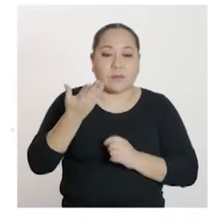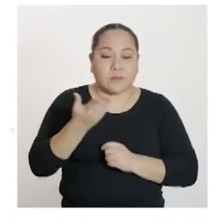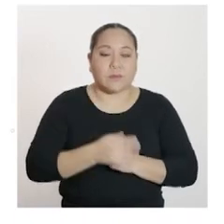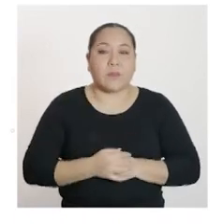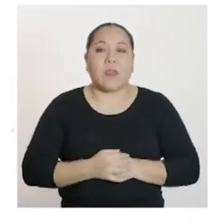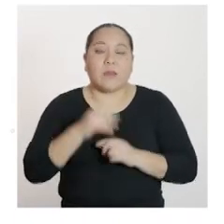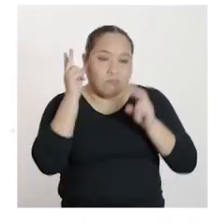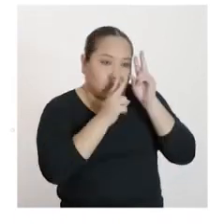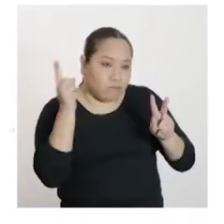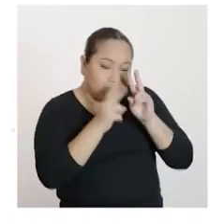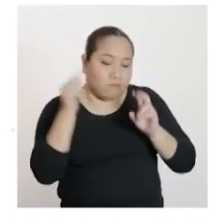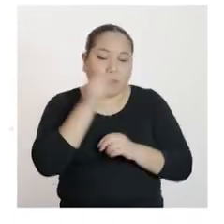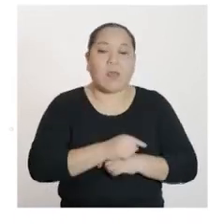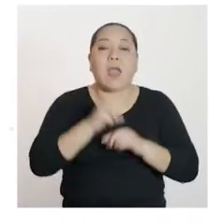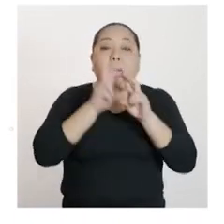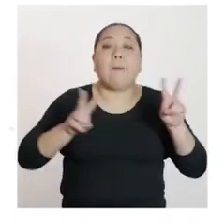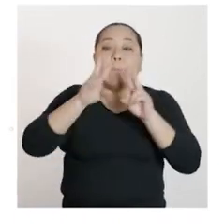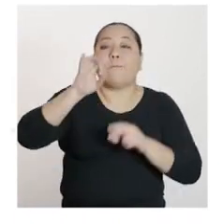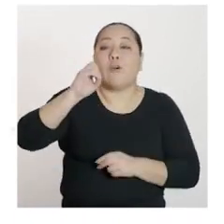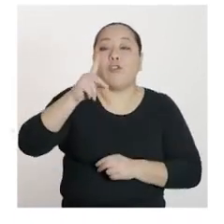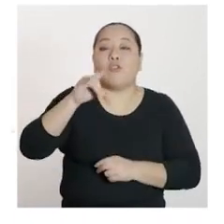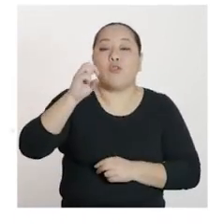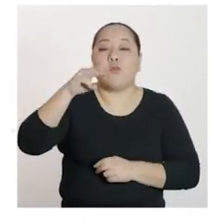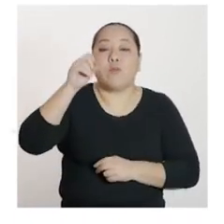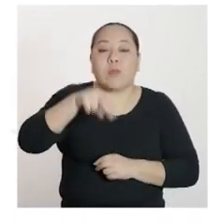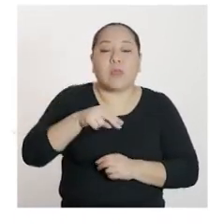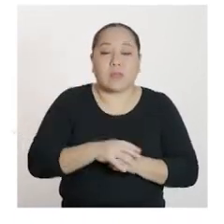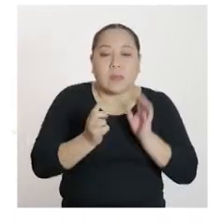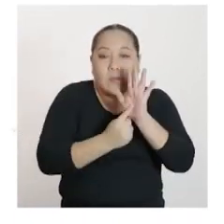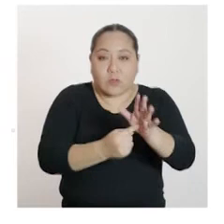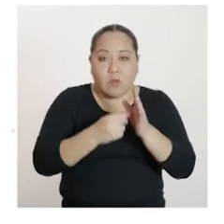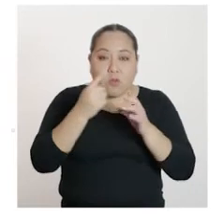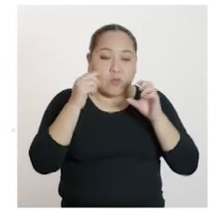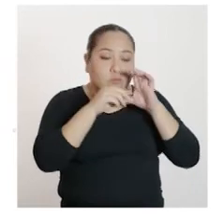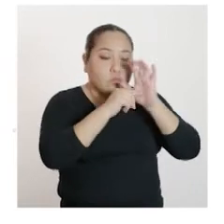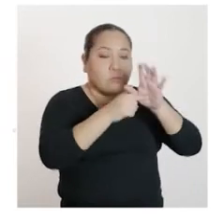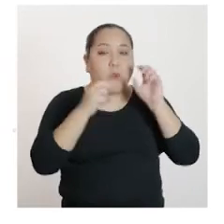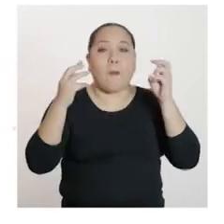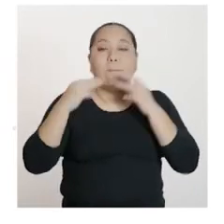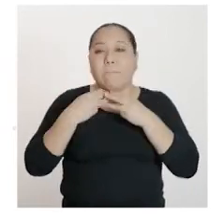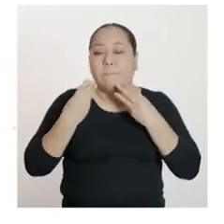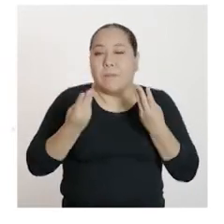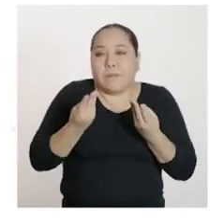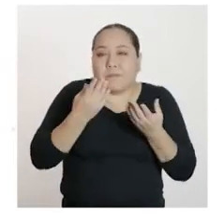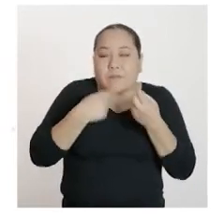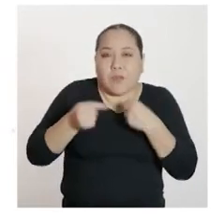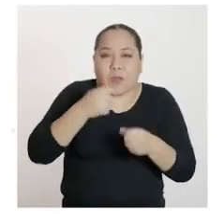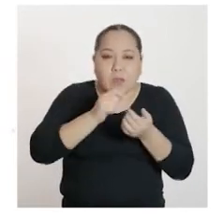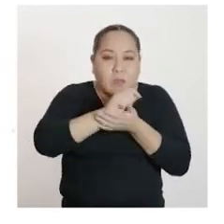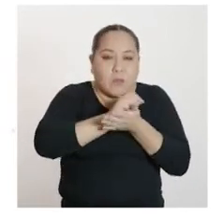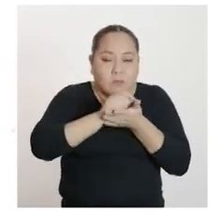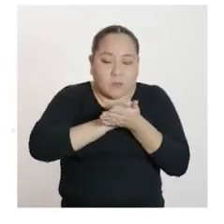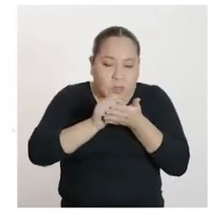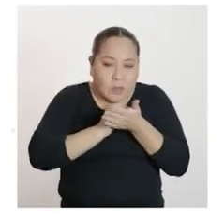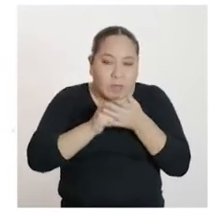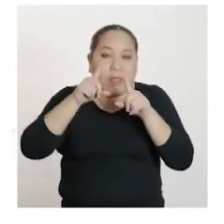observar, el volumen está expresado por un modelo cuadrático, que lo podemos escribir en función de X, es